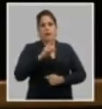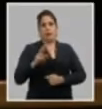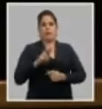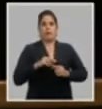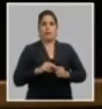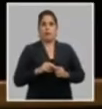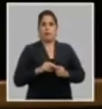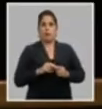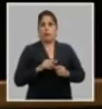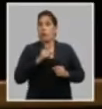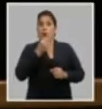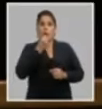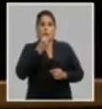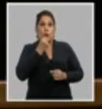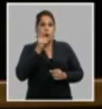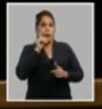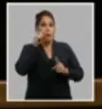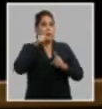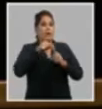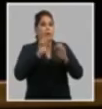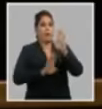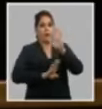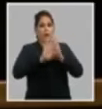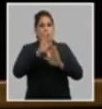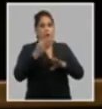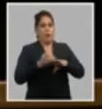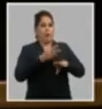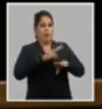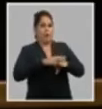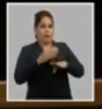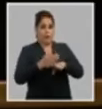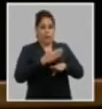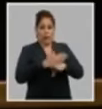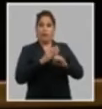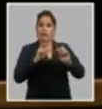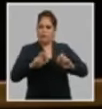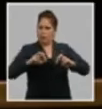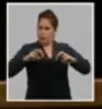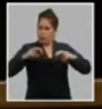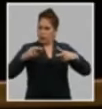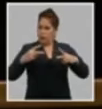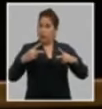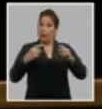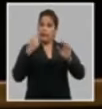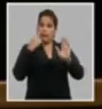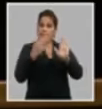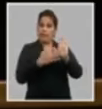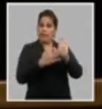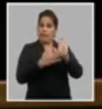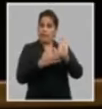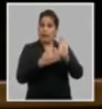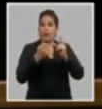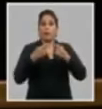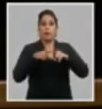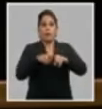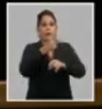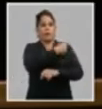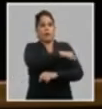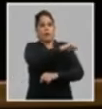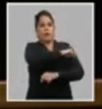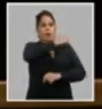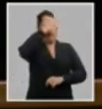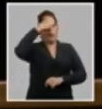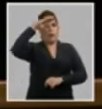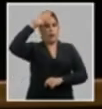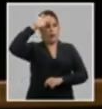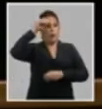sin renunciar a los objetivos de desarrollo previstos. Nuevamente, puso de manifiesto la unidad del pueblo en